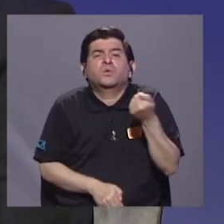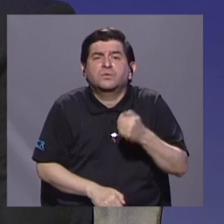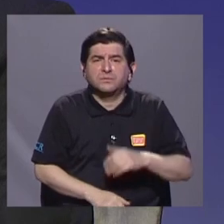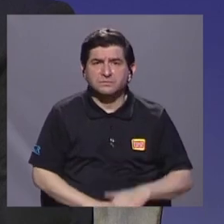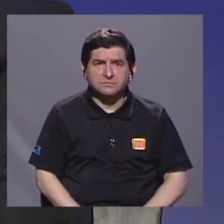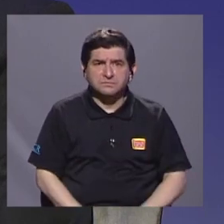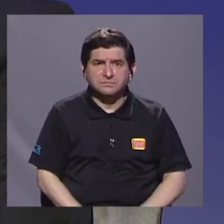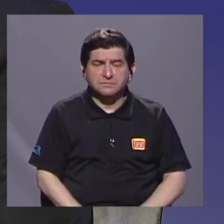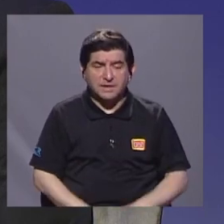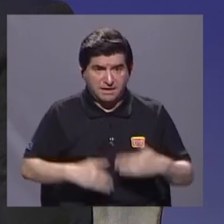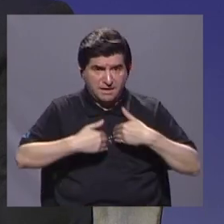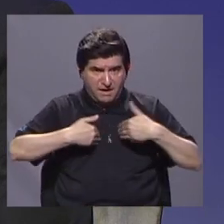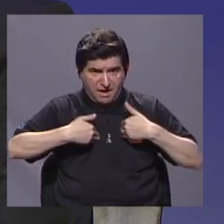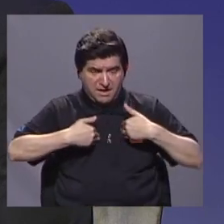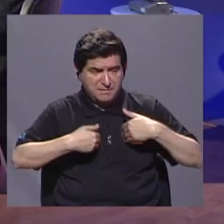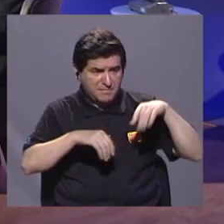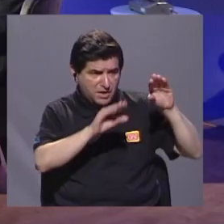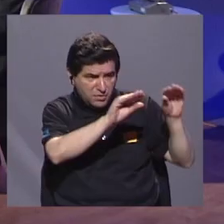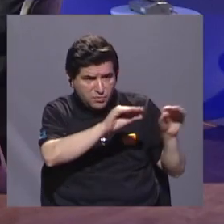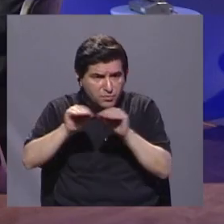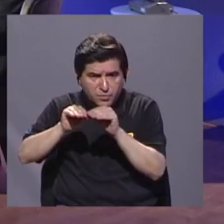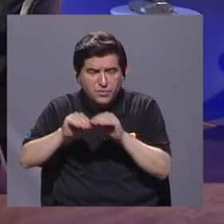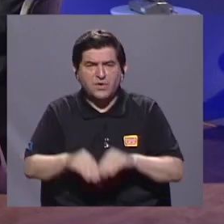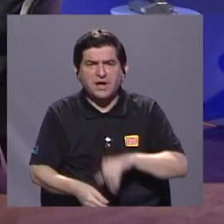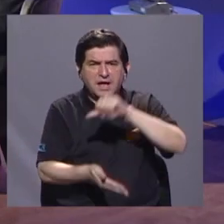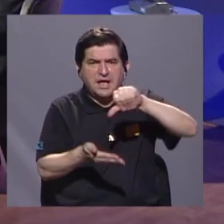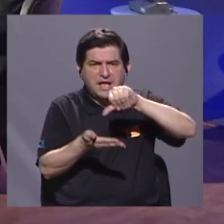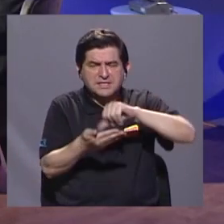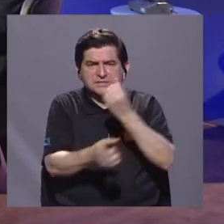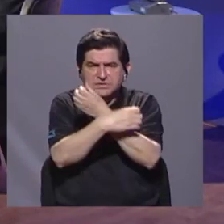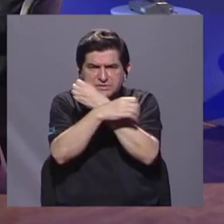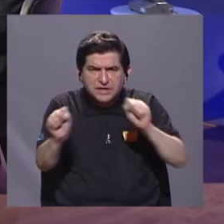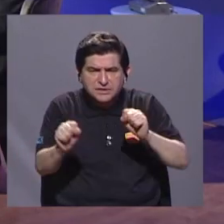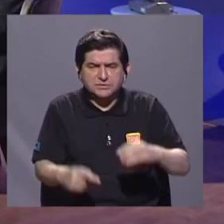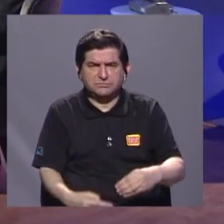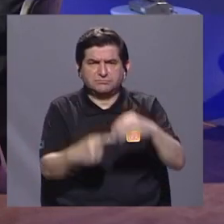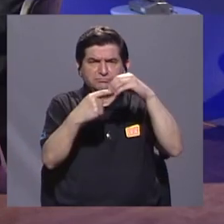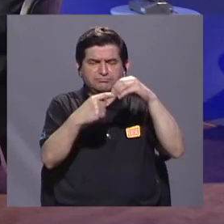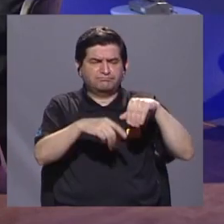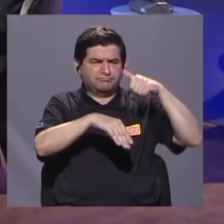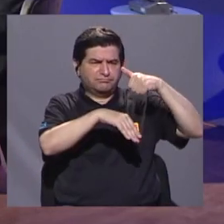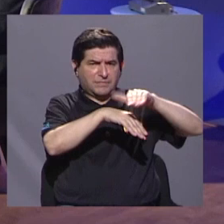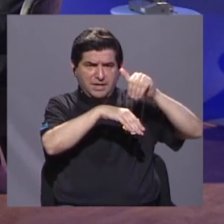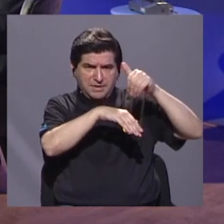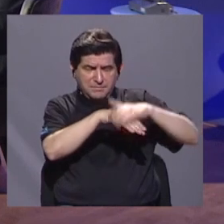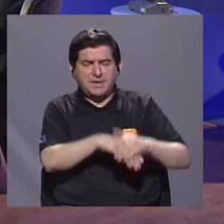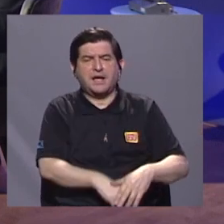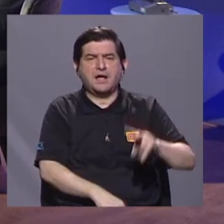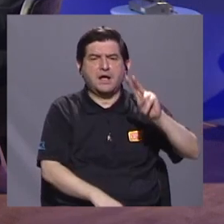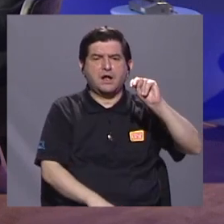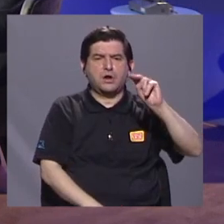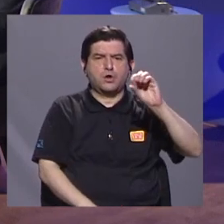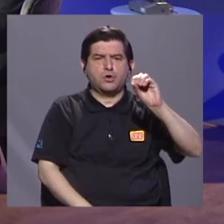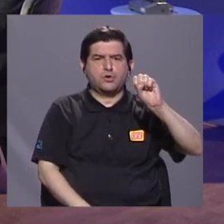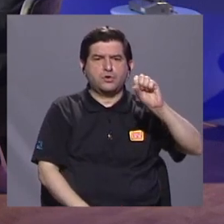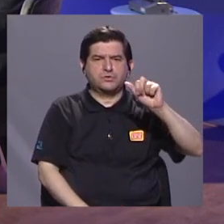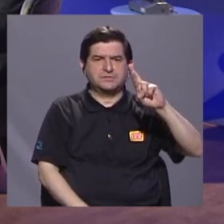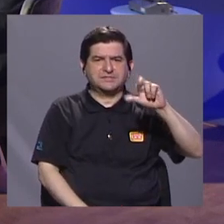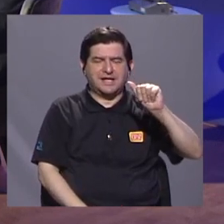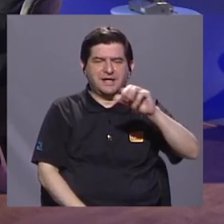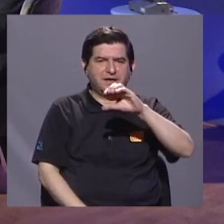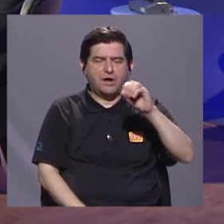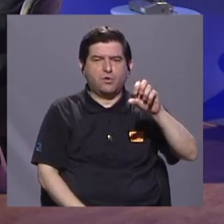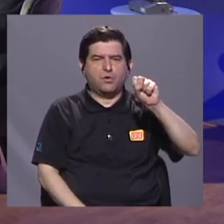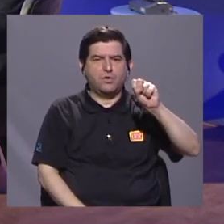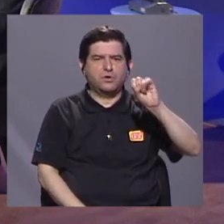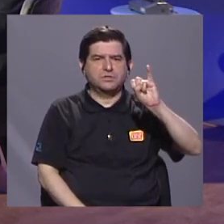Sí, cuando el animal es trasladado al centro de rescate, bueno, principalmente se trasladan ya sea a Nosara o a Cibú, que también está